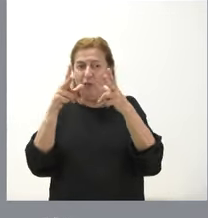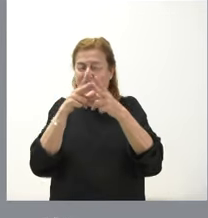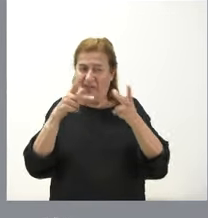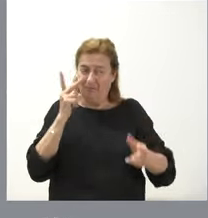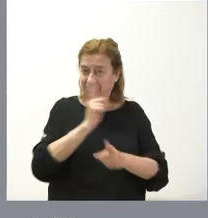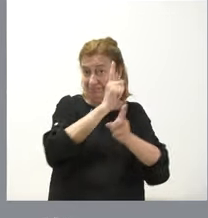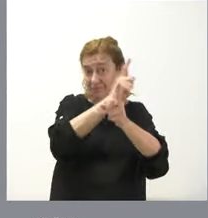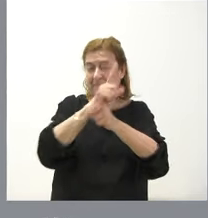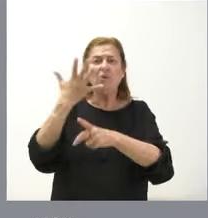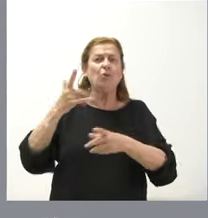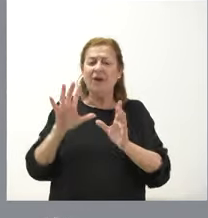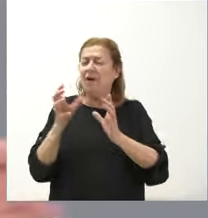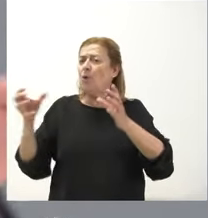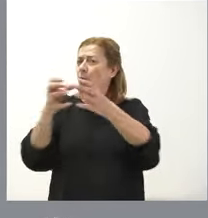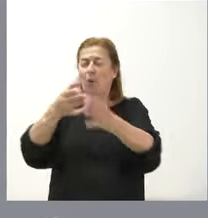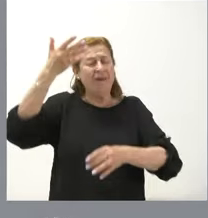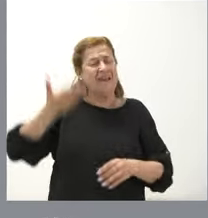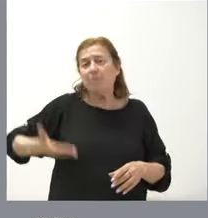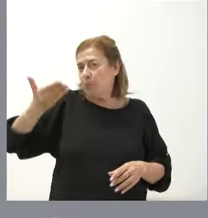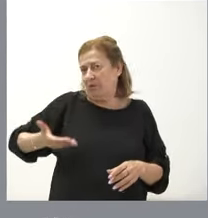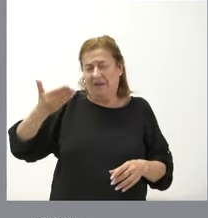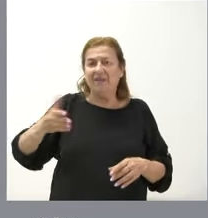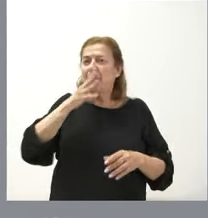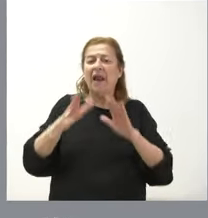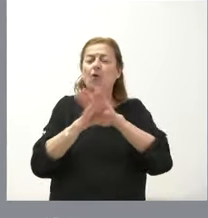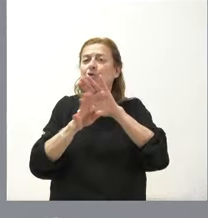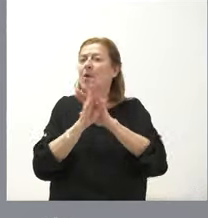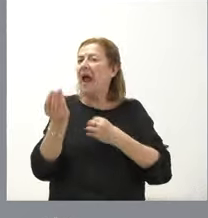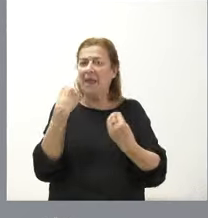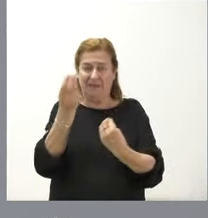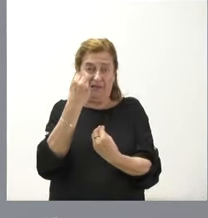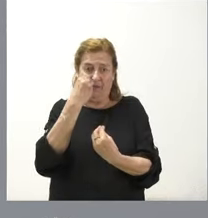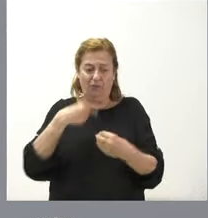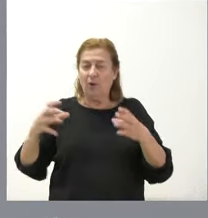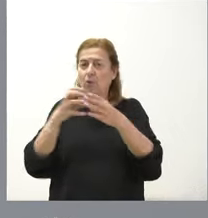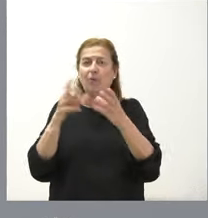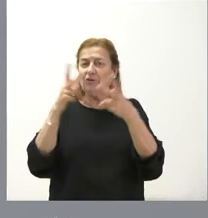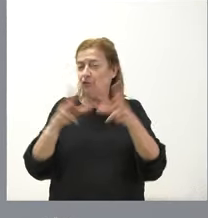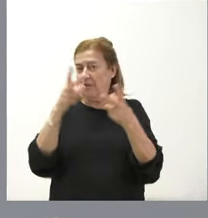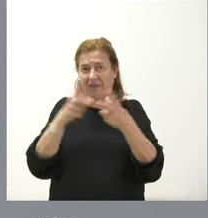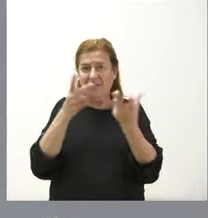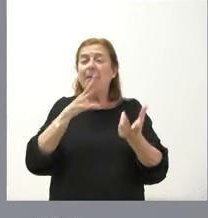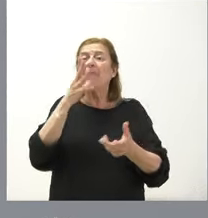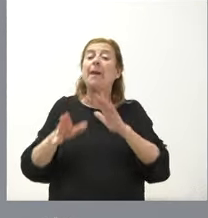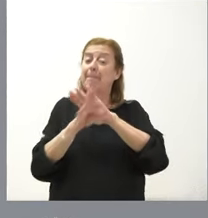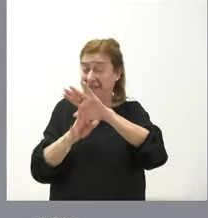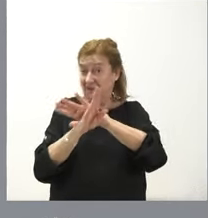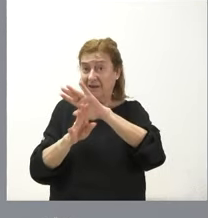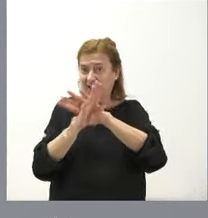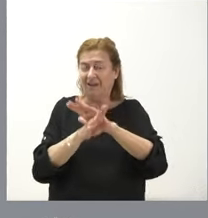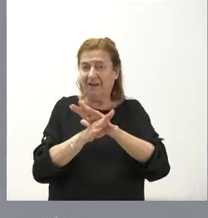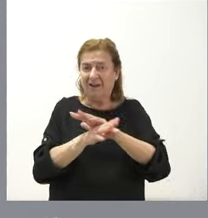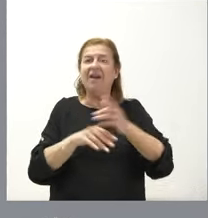pero que es un sector vital para mantener la alimentación del conjunto de la sociedad, para mantener las